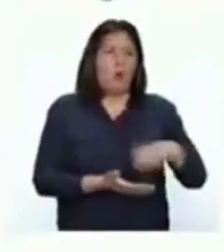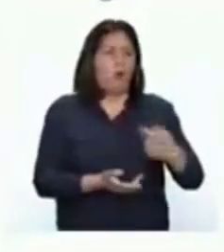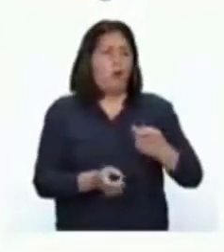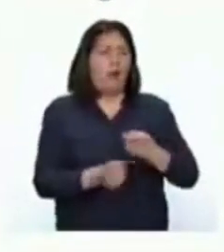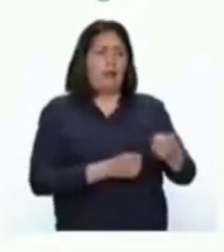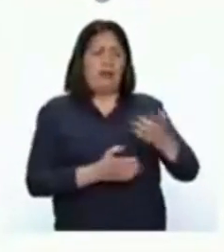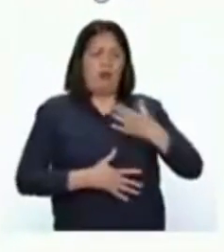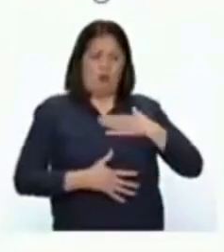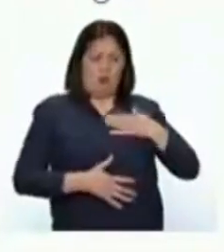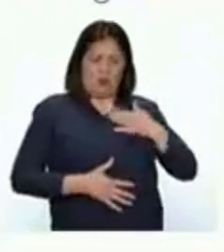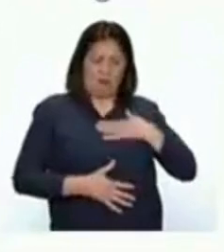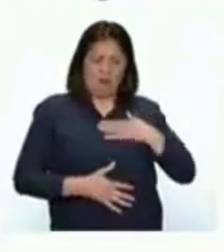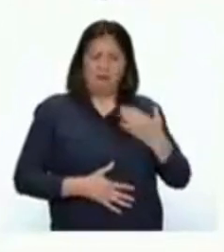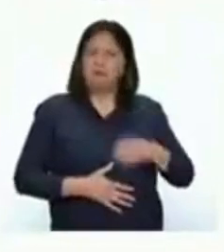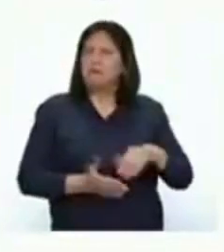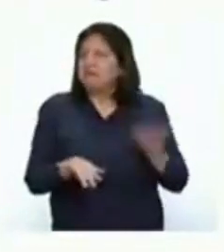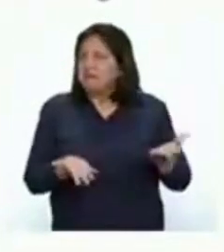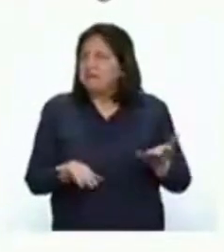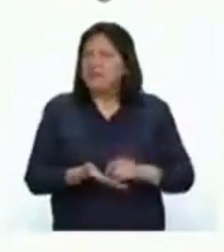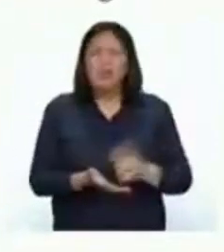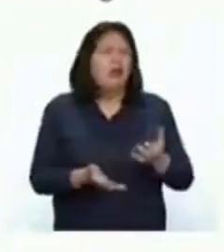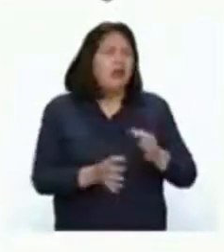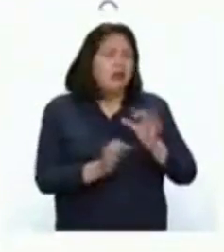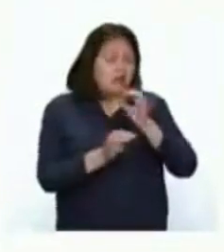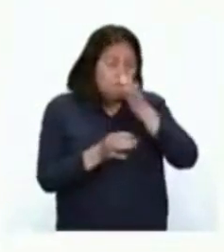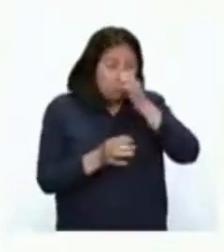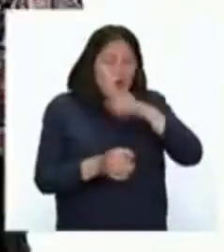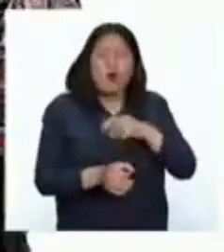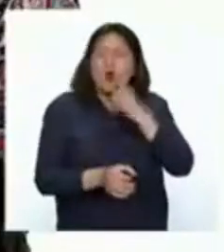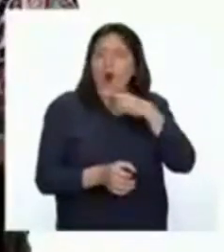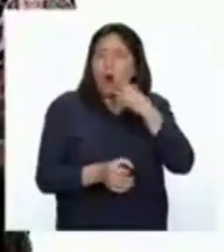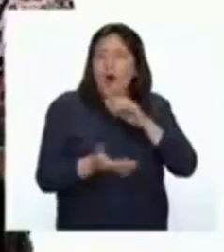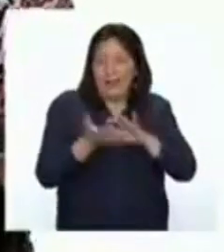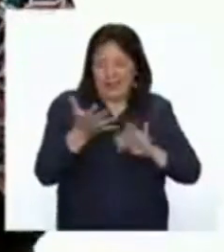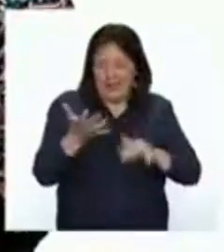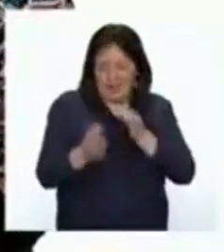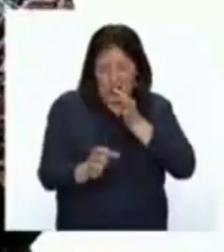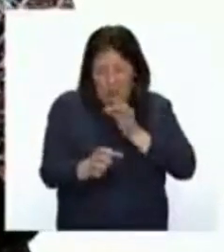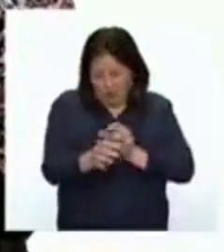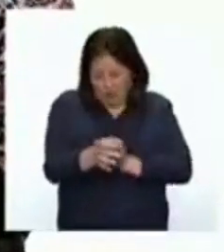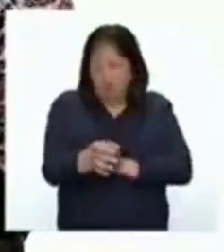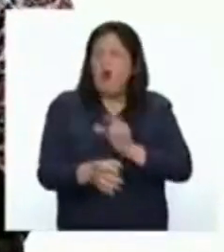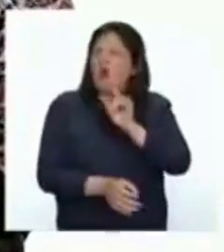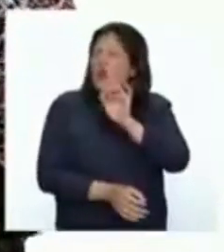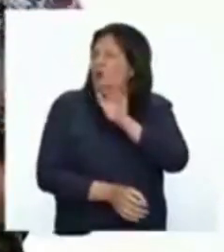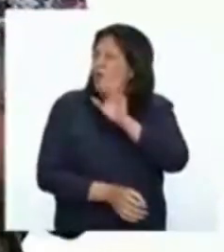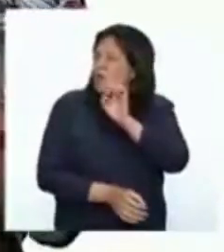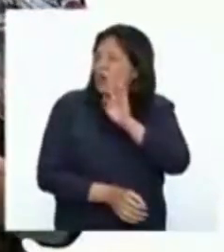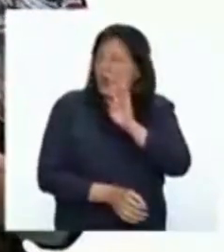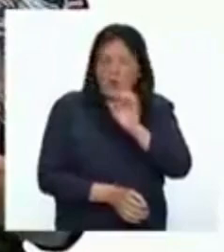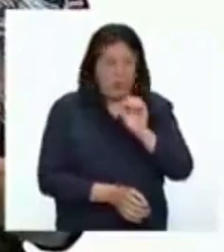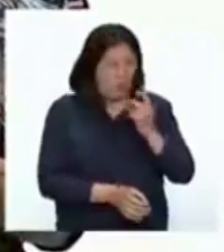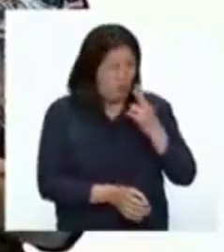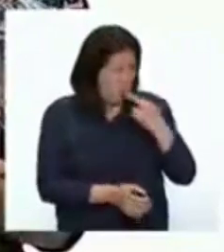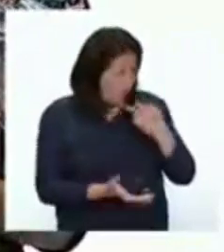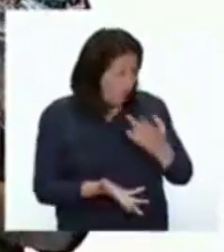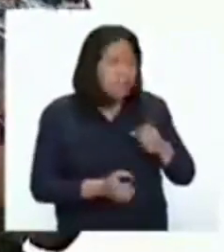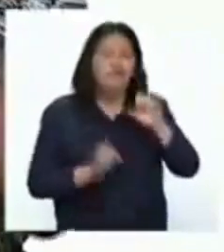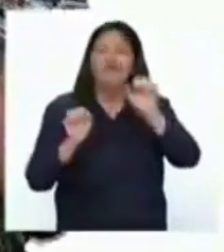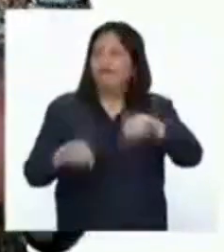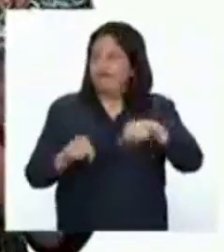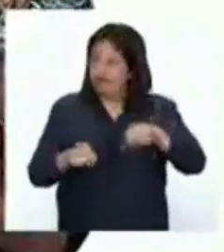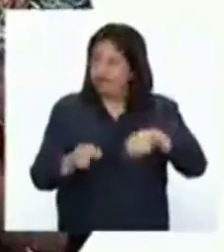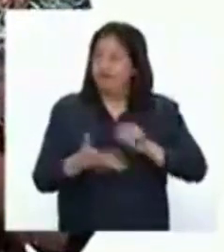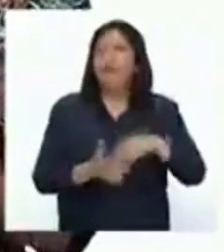tiene mucho que ver con la disminución de nuestros glóbulos rojos. ¿Glóbulos rojos? Le pregunté. Sí, me dijo